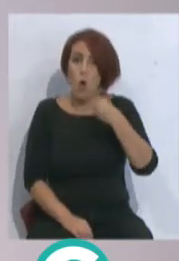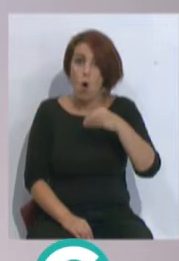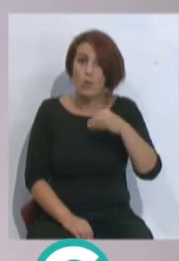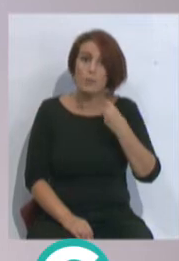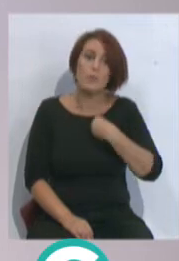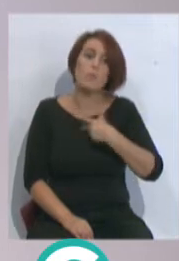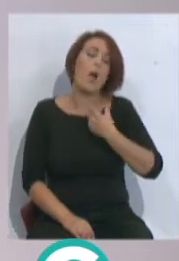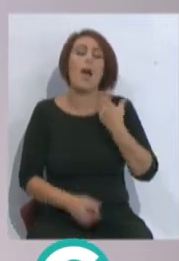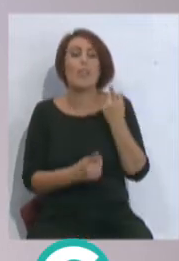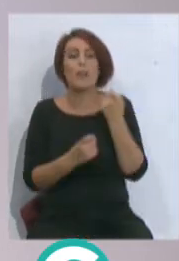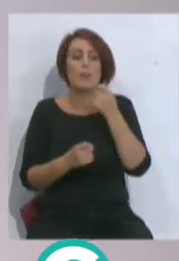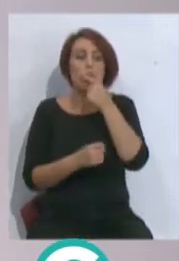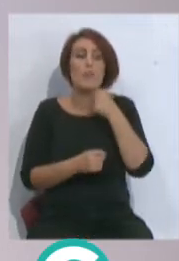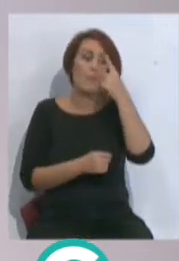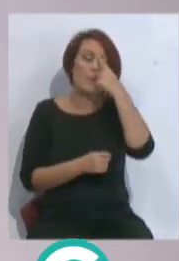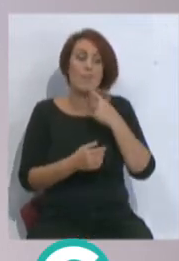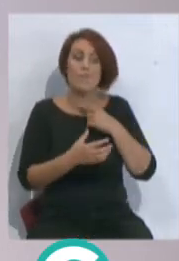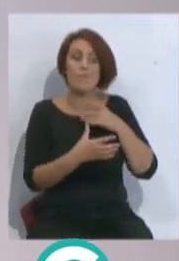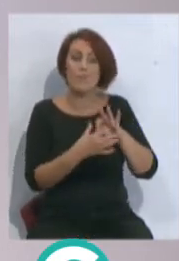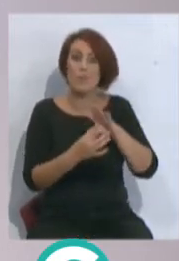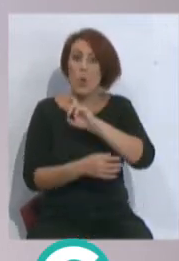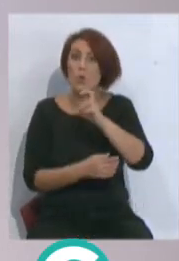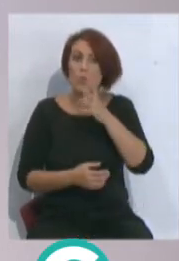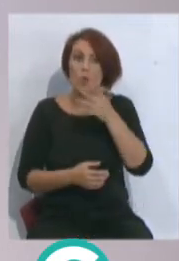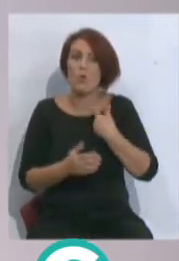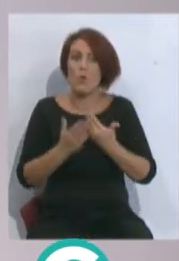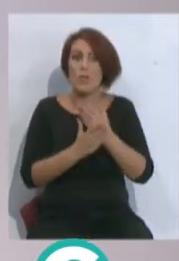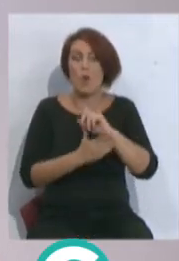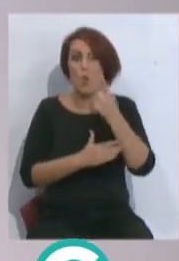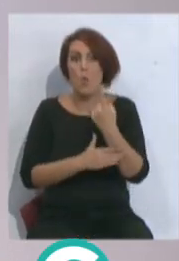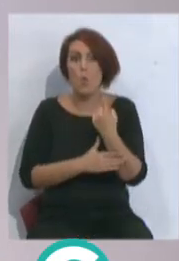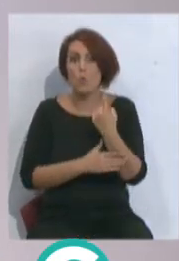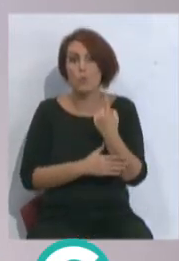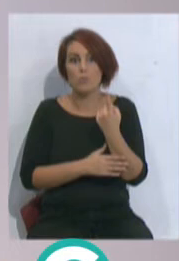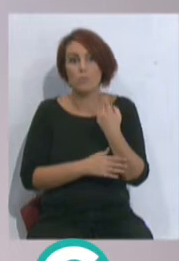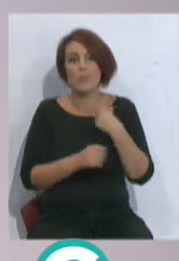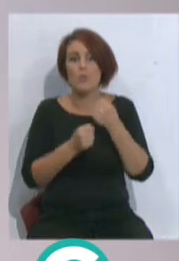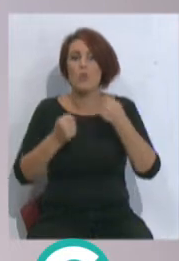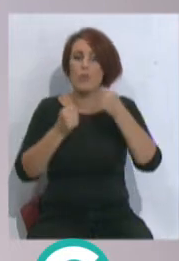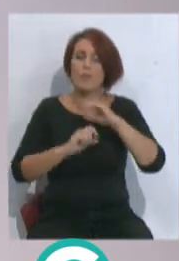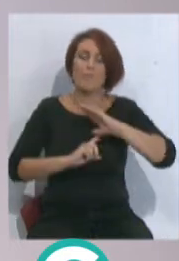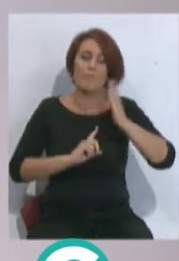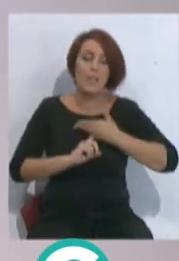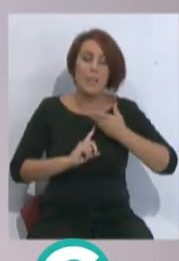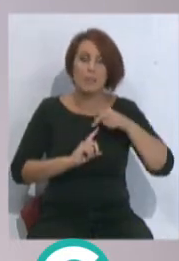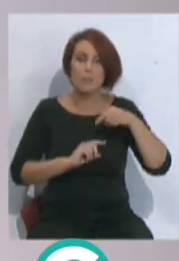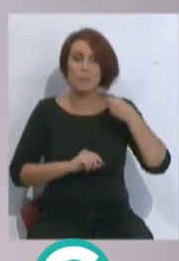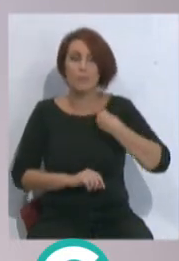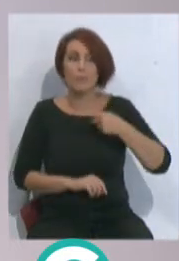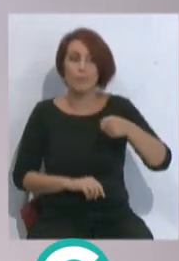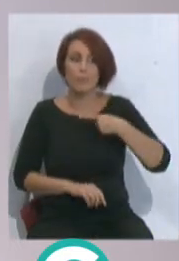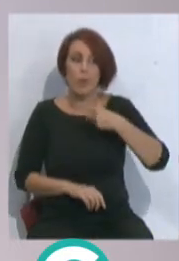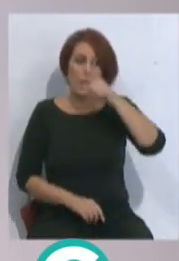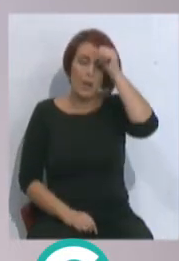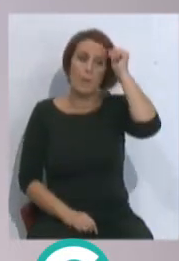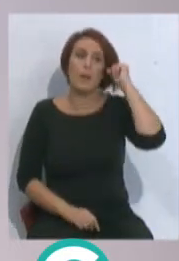de ese perfil, del perfil de José Mari para que no te pasara esto. Porque es desde la jornada uno, que no contamos con él, se lesiona en el trofeo, a él le cambia los